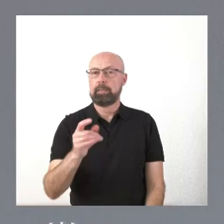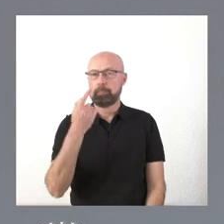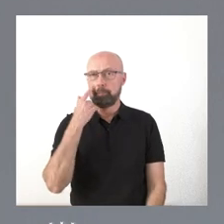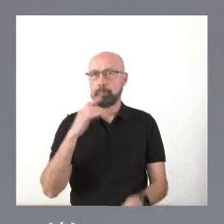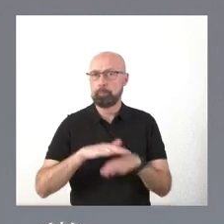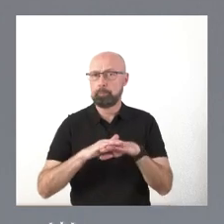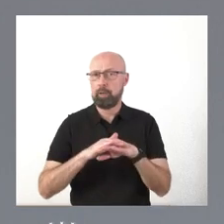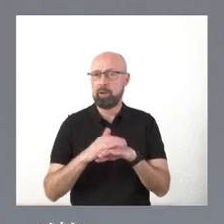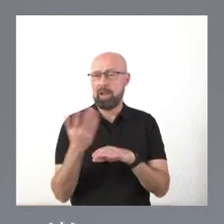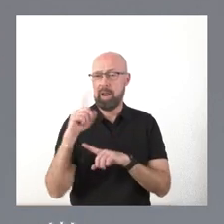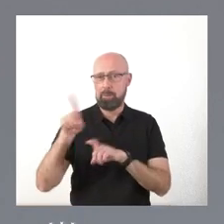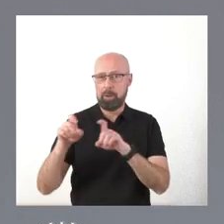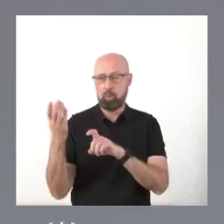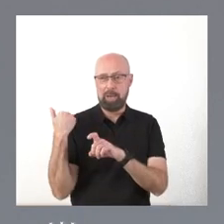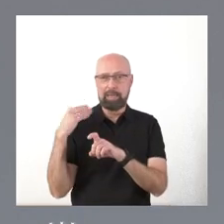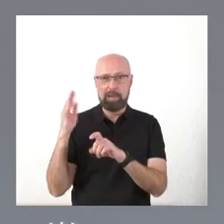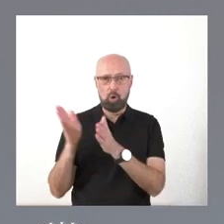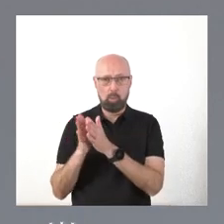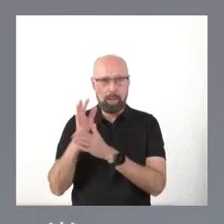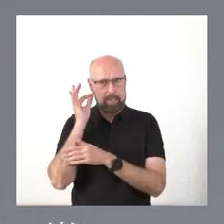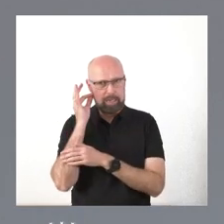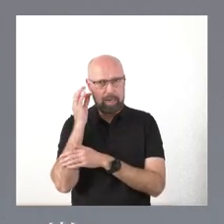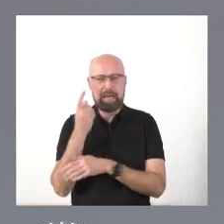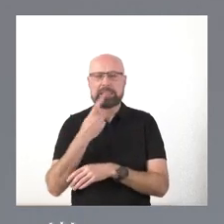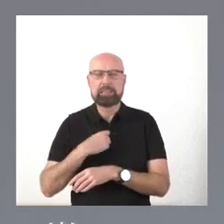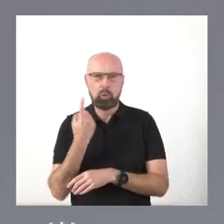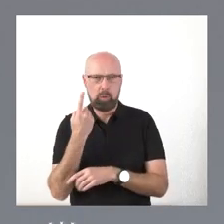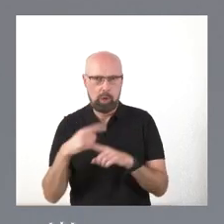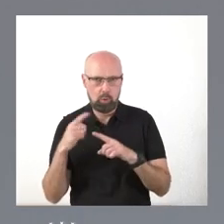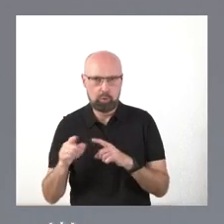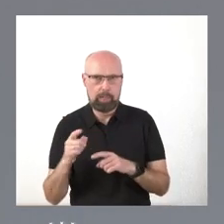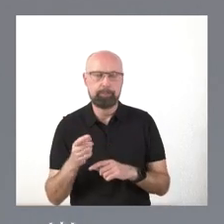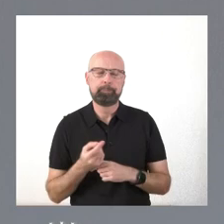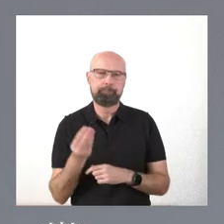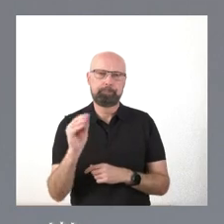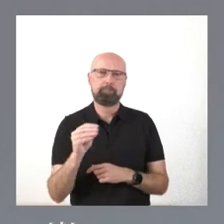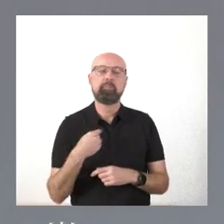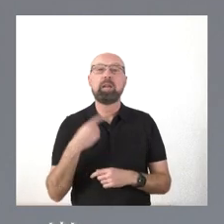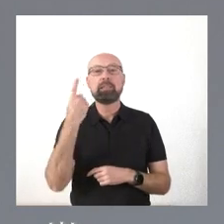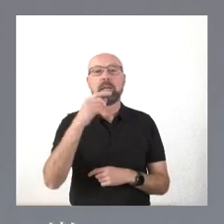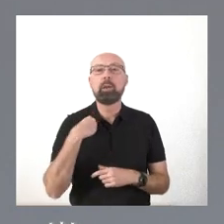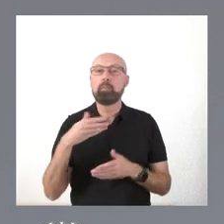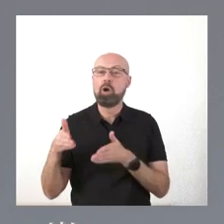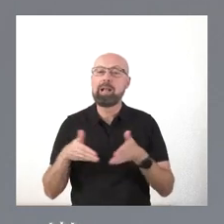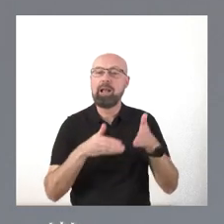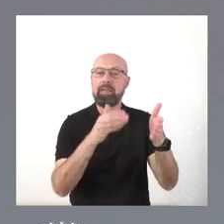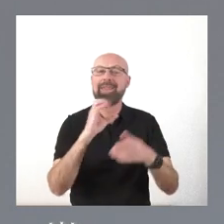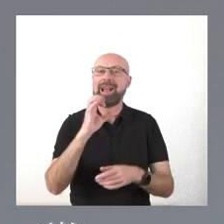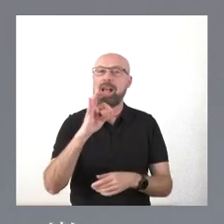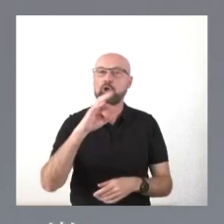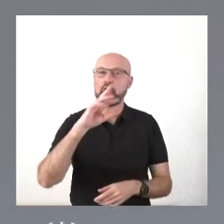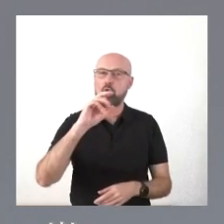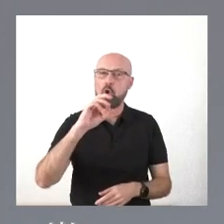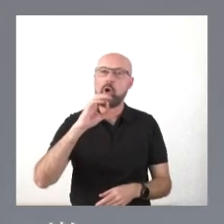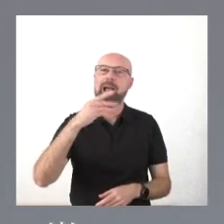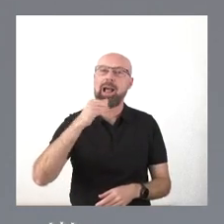compañera, que me dejó una cuestión que yo creo que no es menor. ¿Sabe usted que lo de la calzada de Castro Calvón se había abierto un